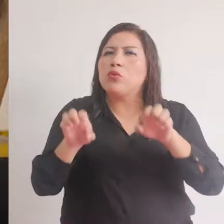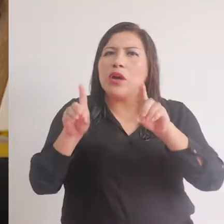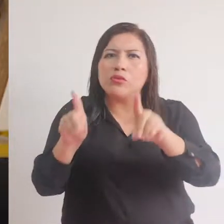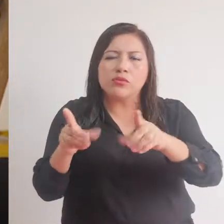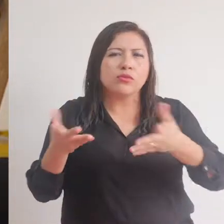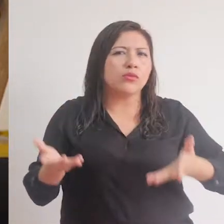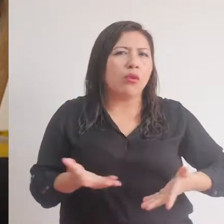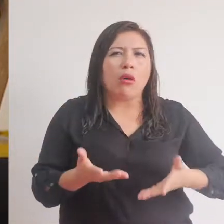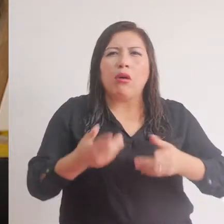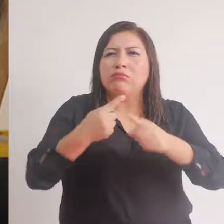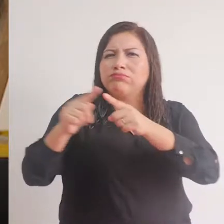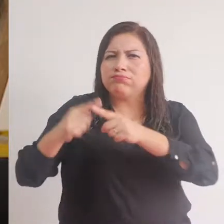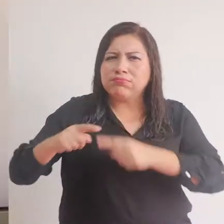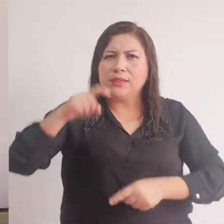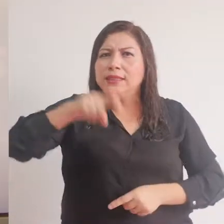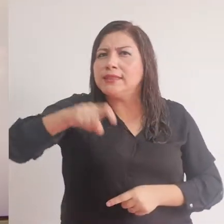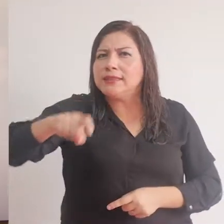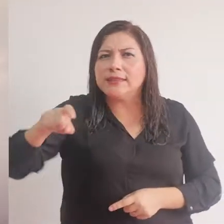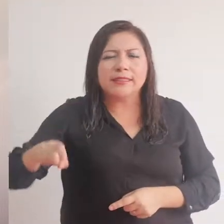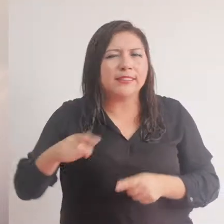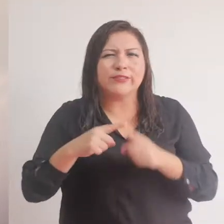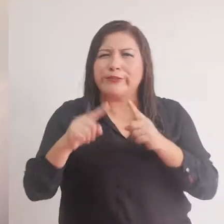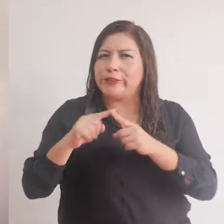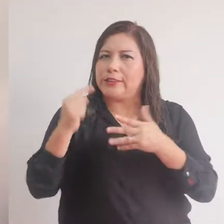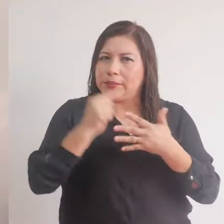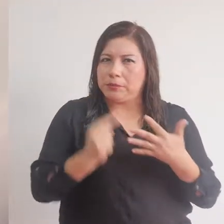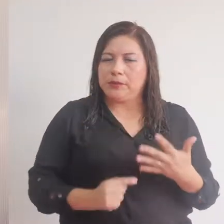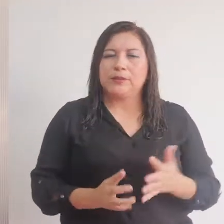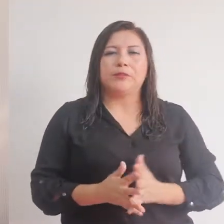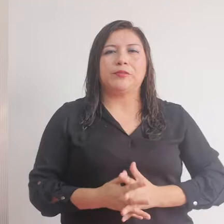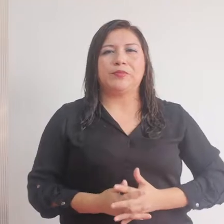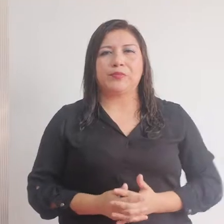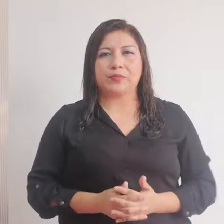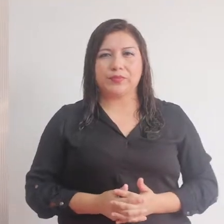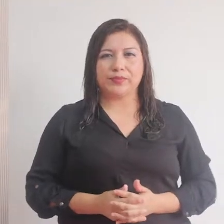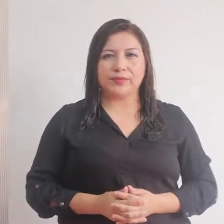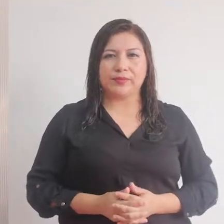educación, necesidades de todos los aspectos.